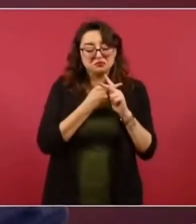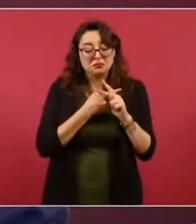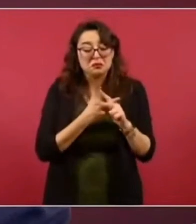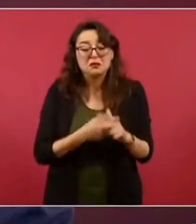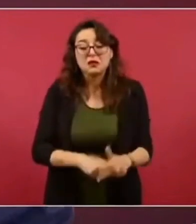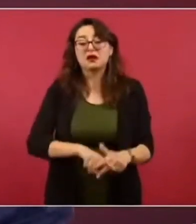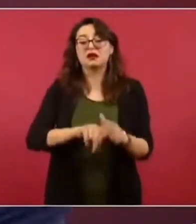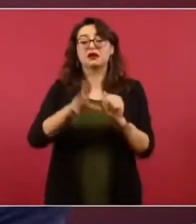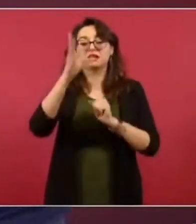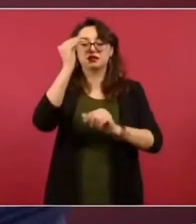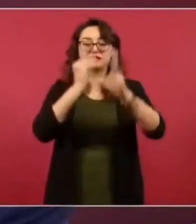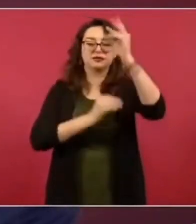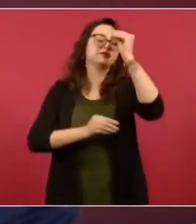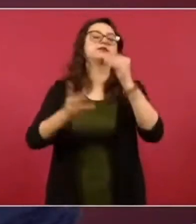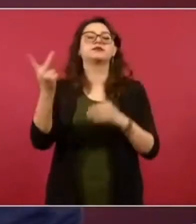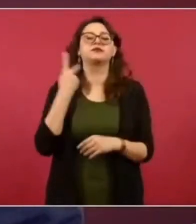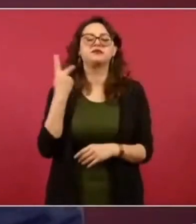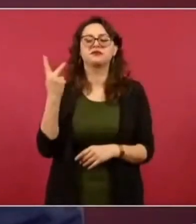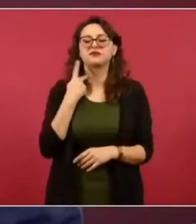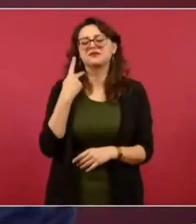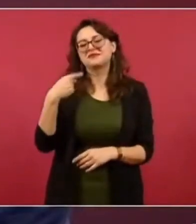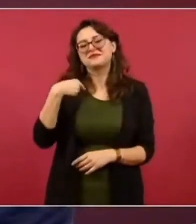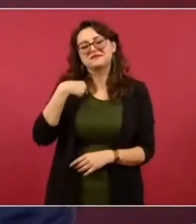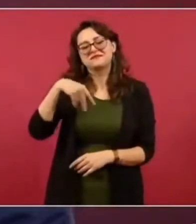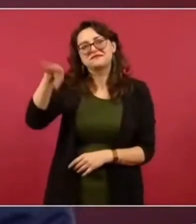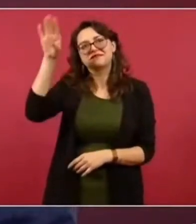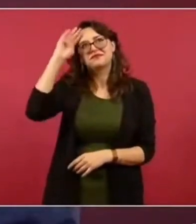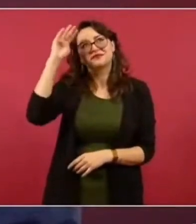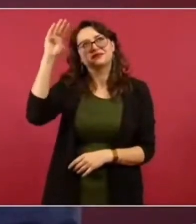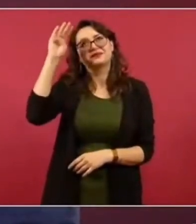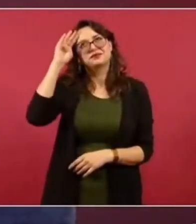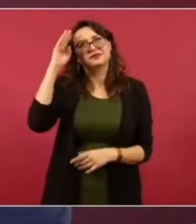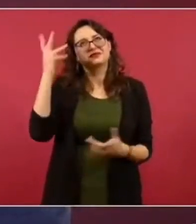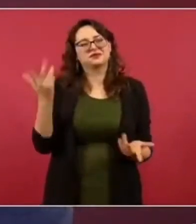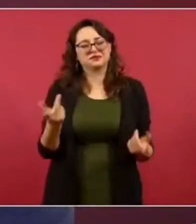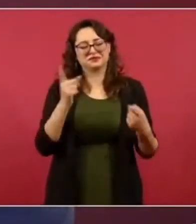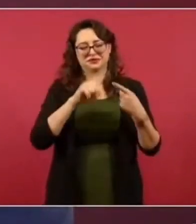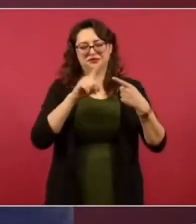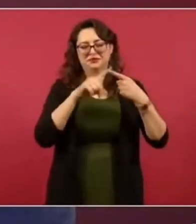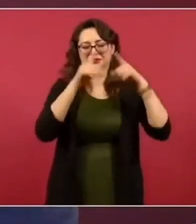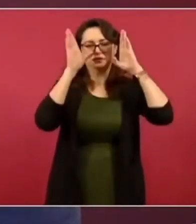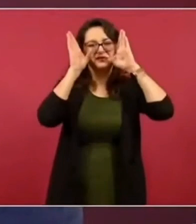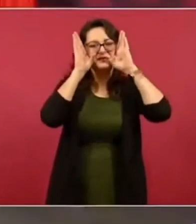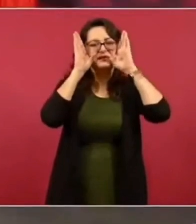¿Saben a qué atribuyo? Aparte de su conservadurismo,